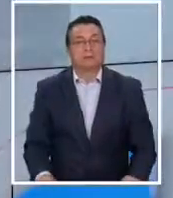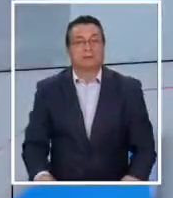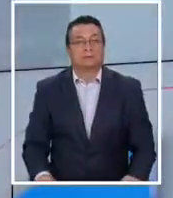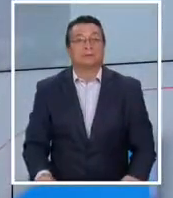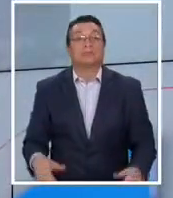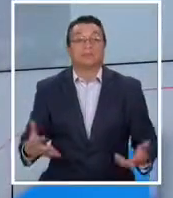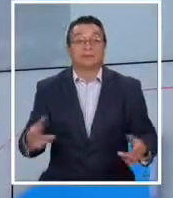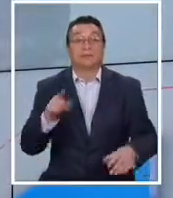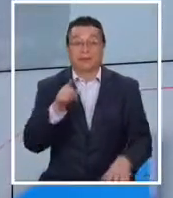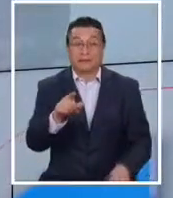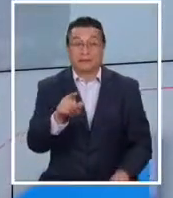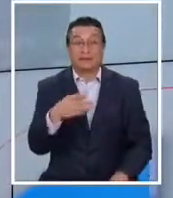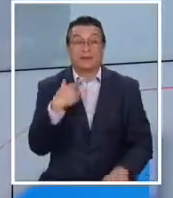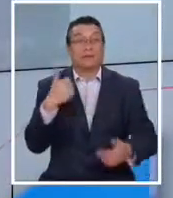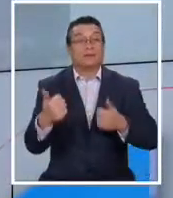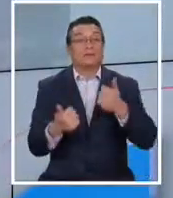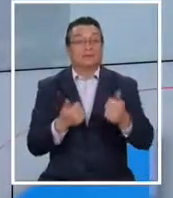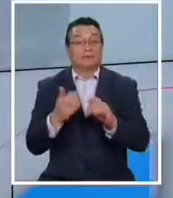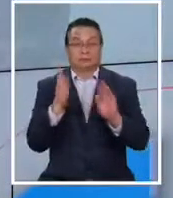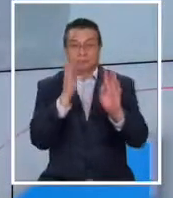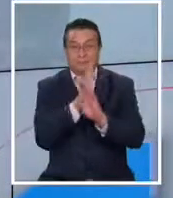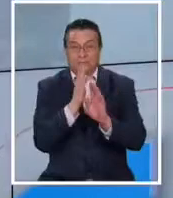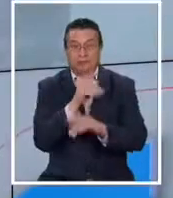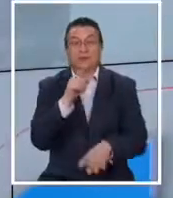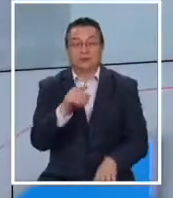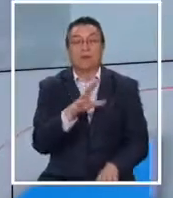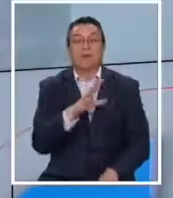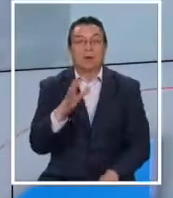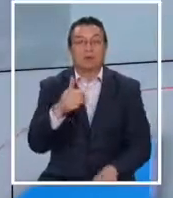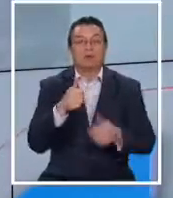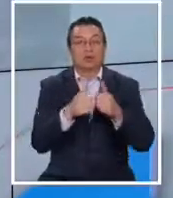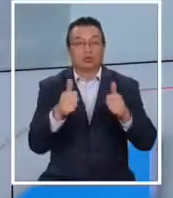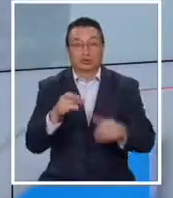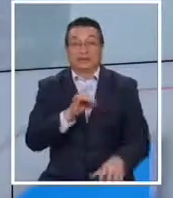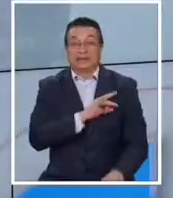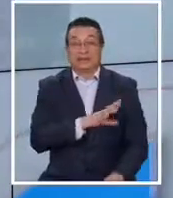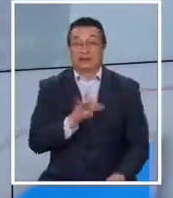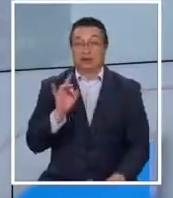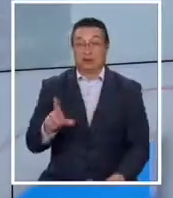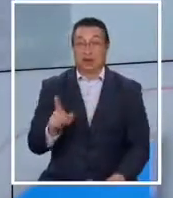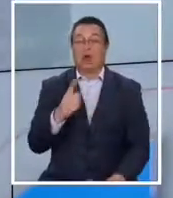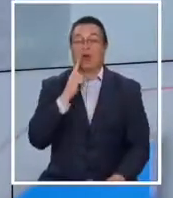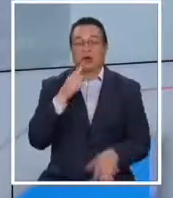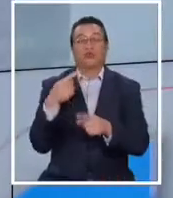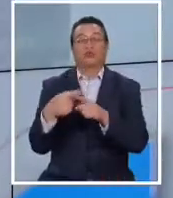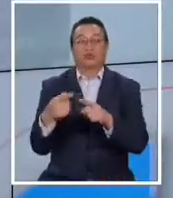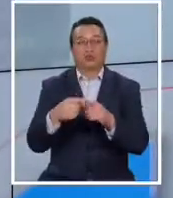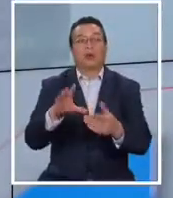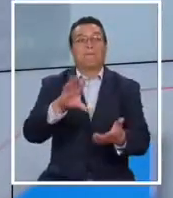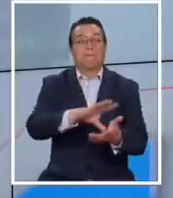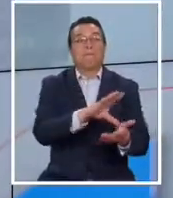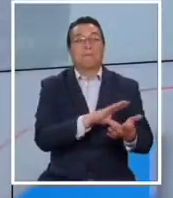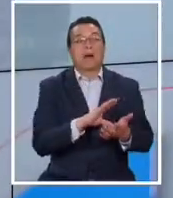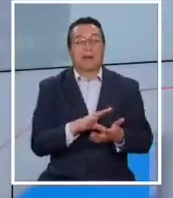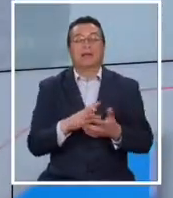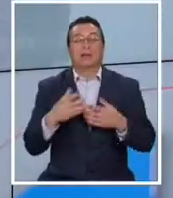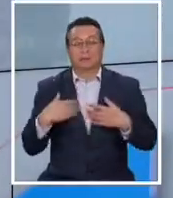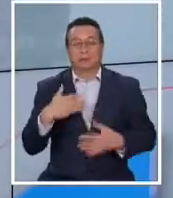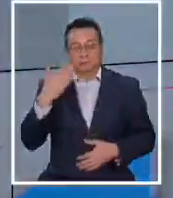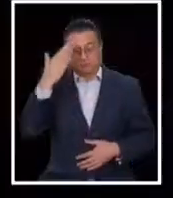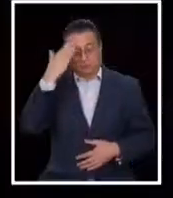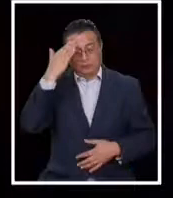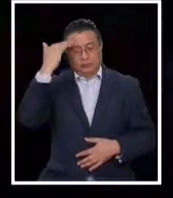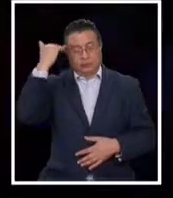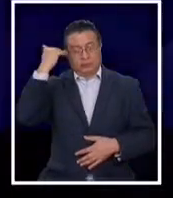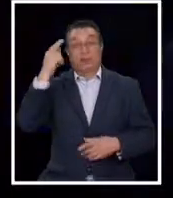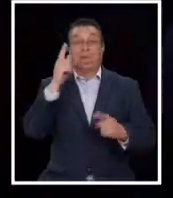Bueno, y a propósito de esto, el auge de las fiestas clandestinas se ha puesto en jaque a las autoridades, pero no solo en Chile, sino que en decenas de países que buscan la manera de concientizar